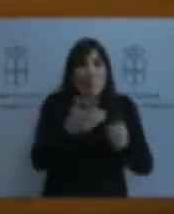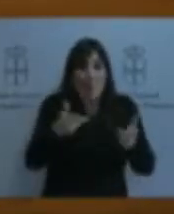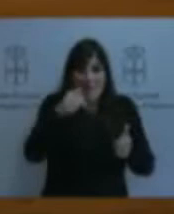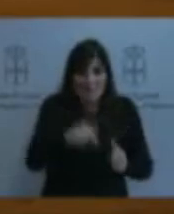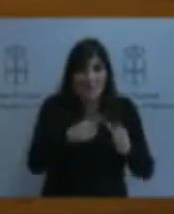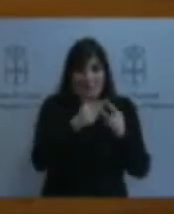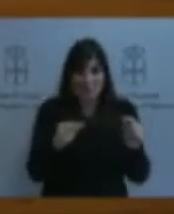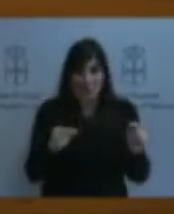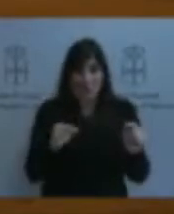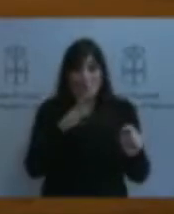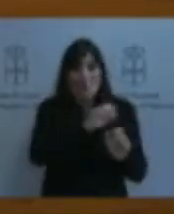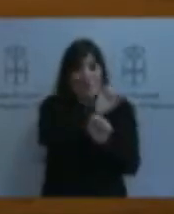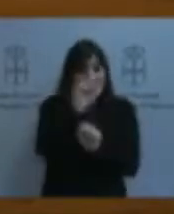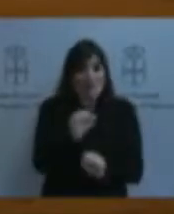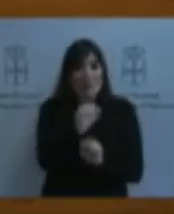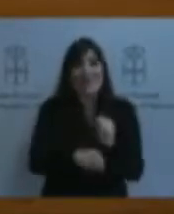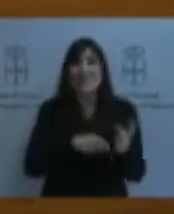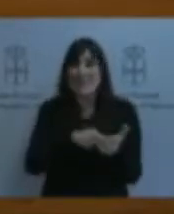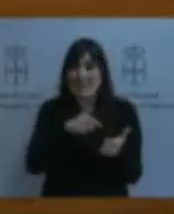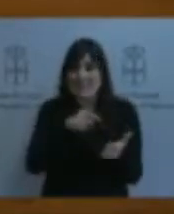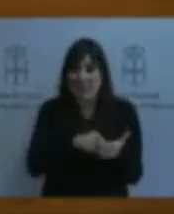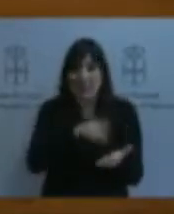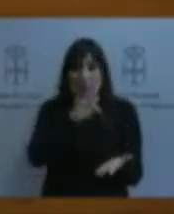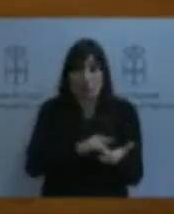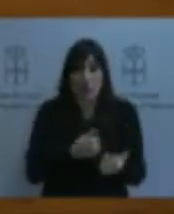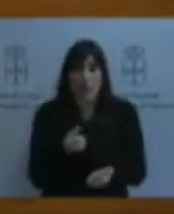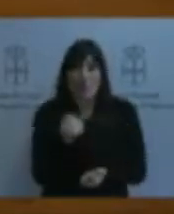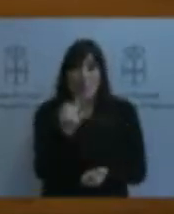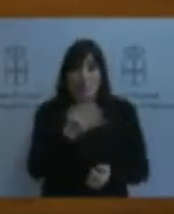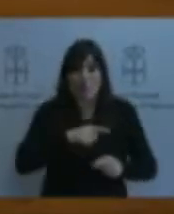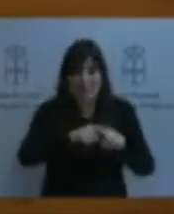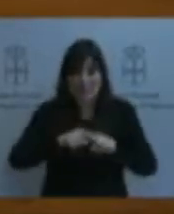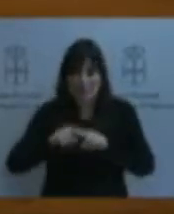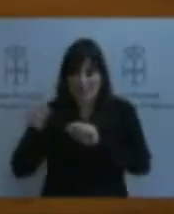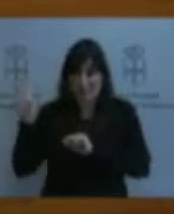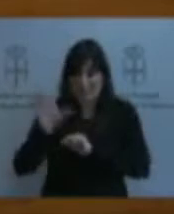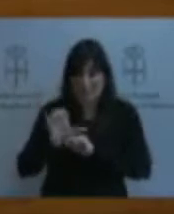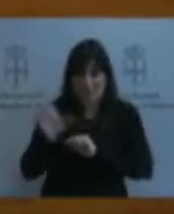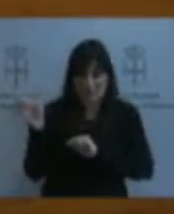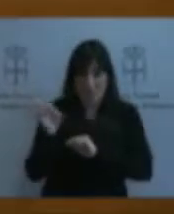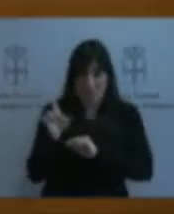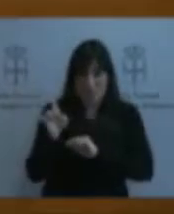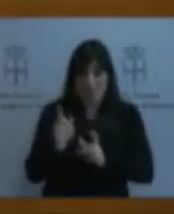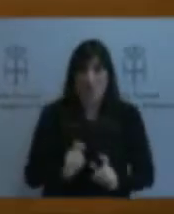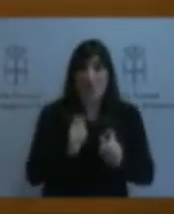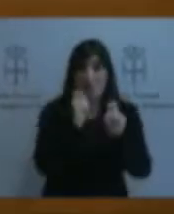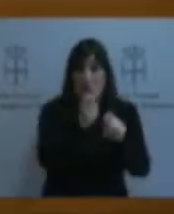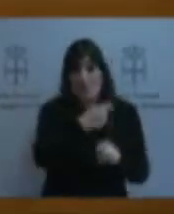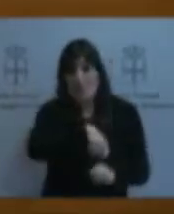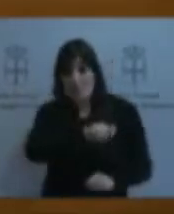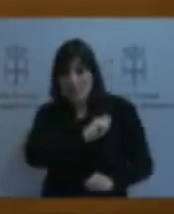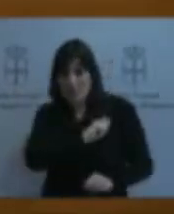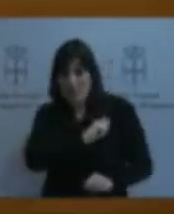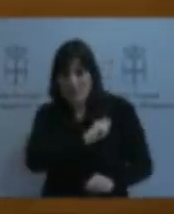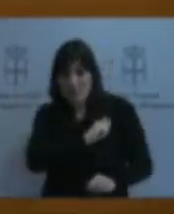en el repaso de las cuotas que la Unión Europea concede a España y España concede a Asturias, que